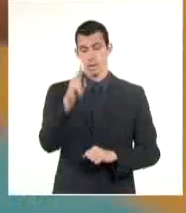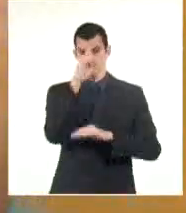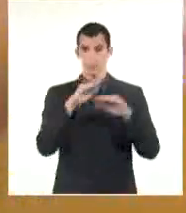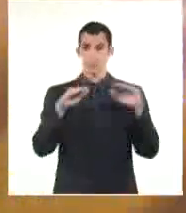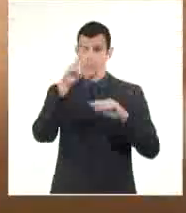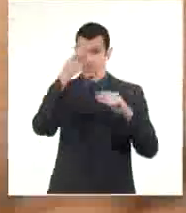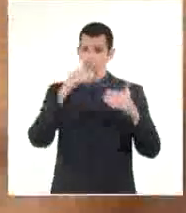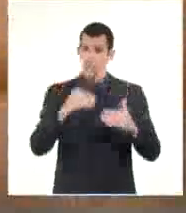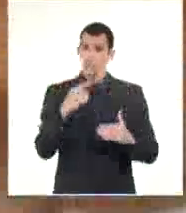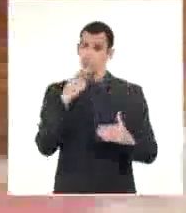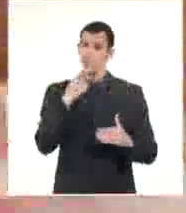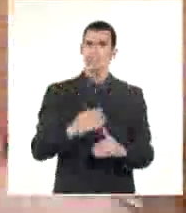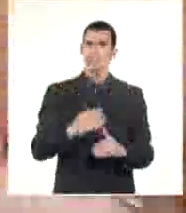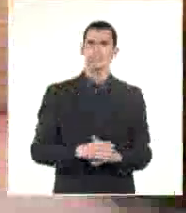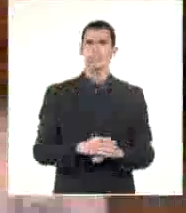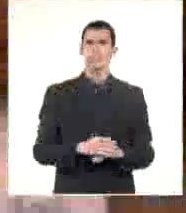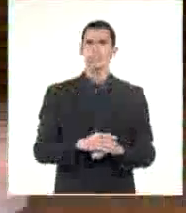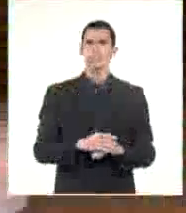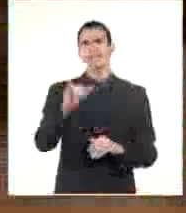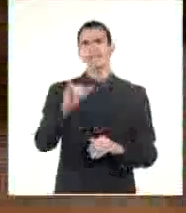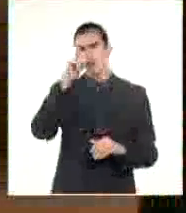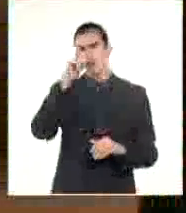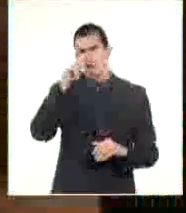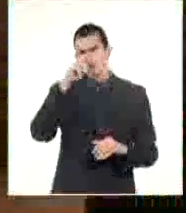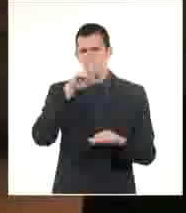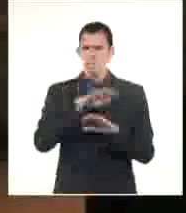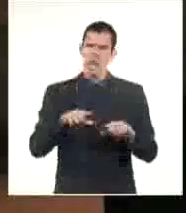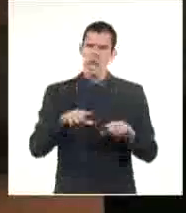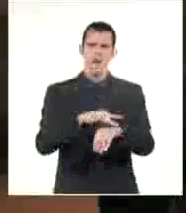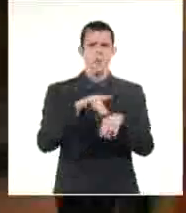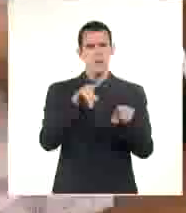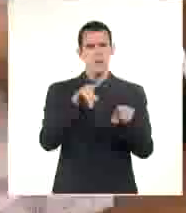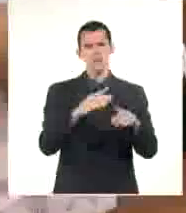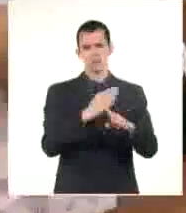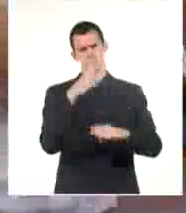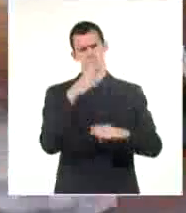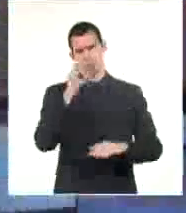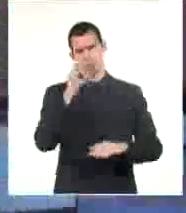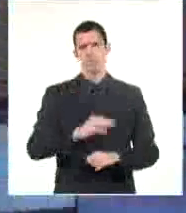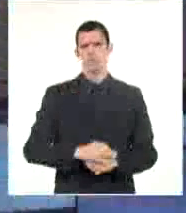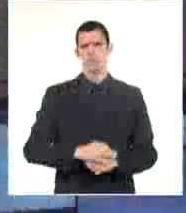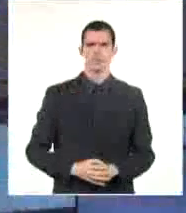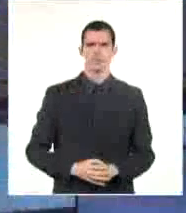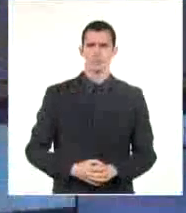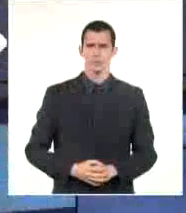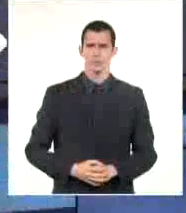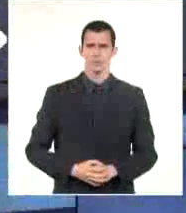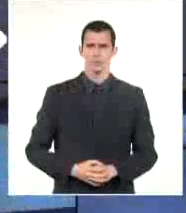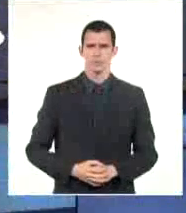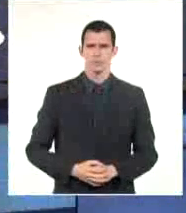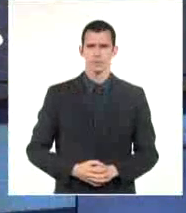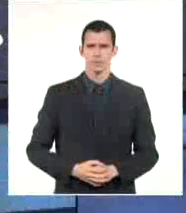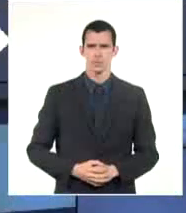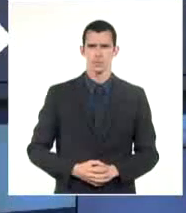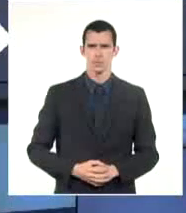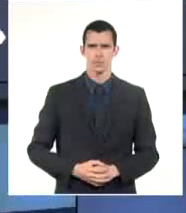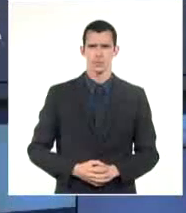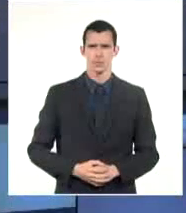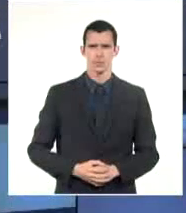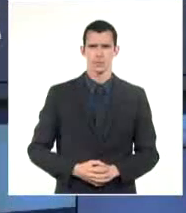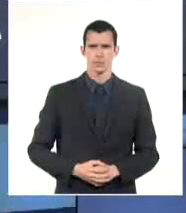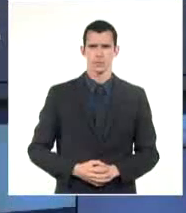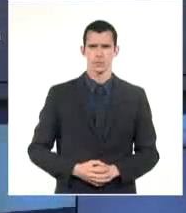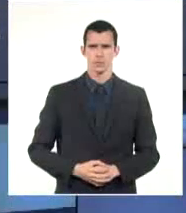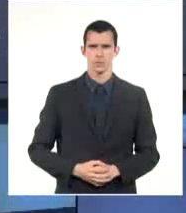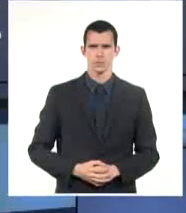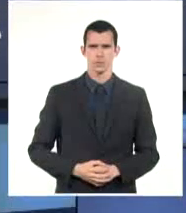años ya está protegida contra ese padecimiento altamente contagioso. Y a través de los comités de defensa